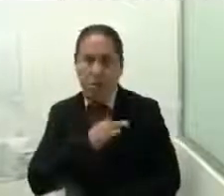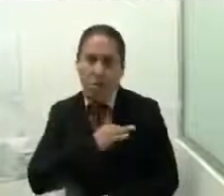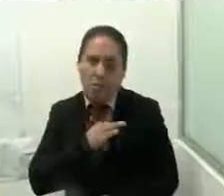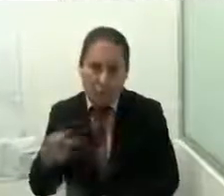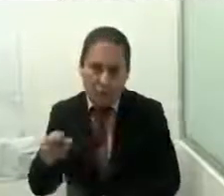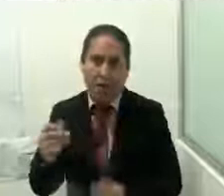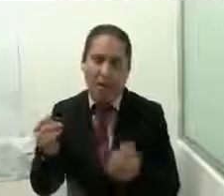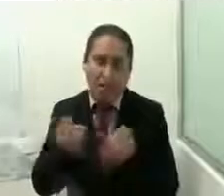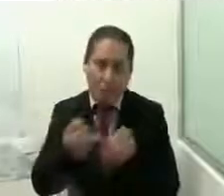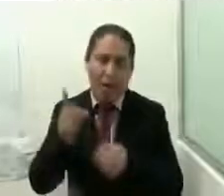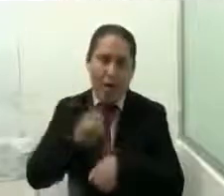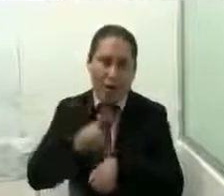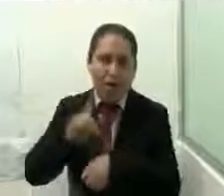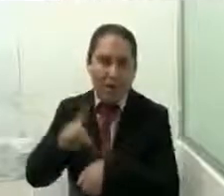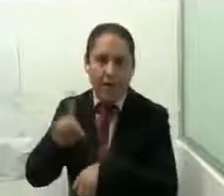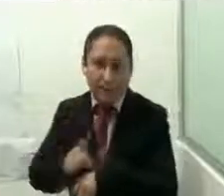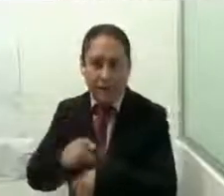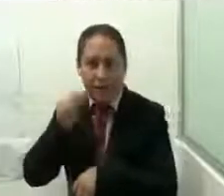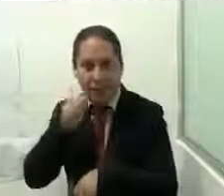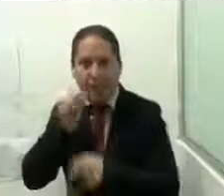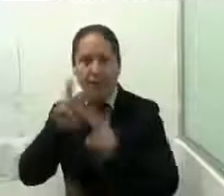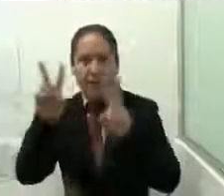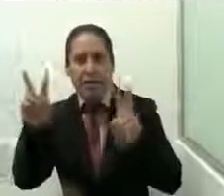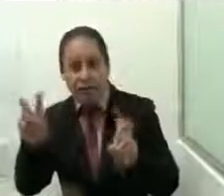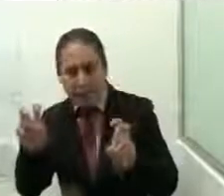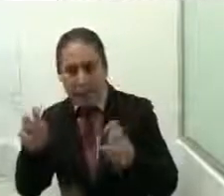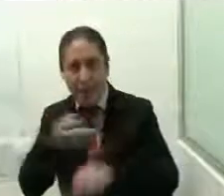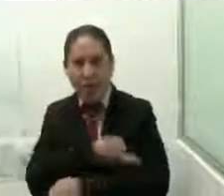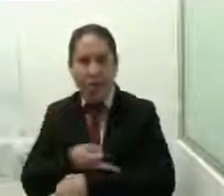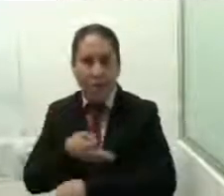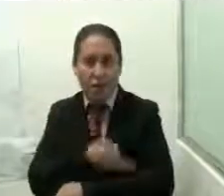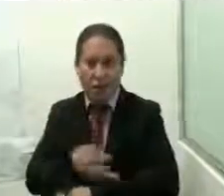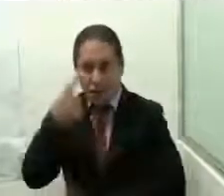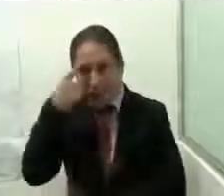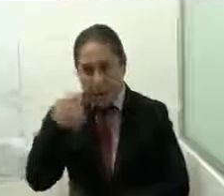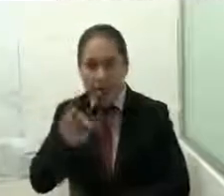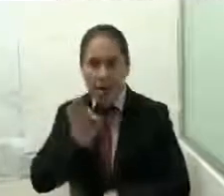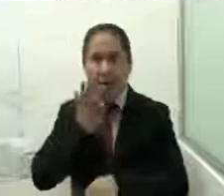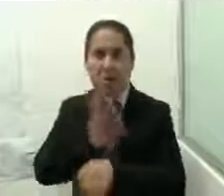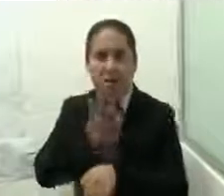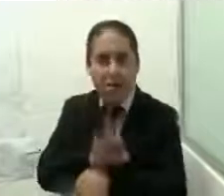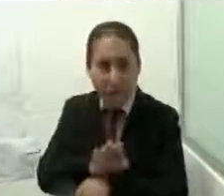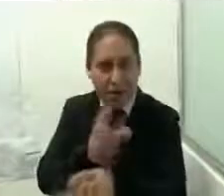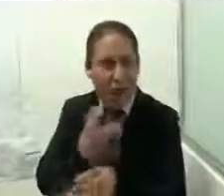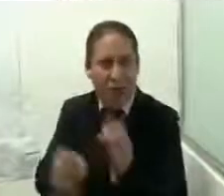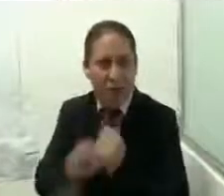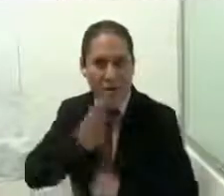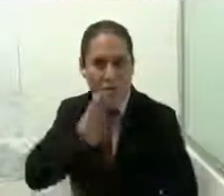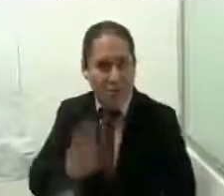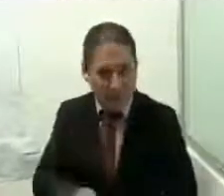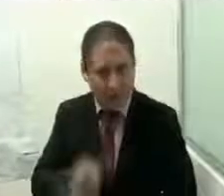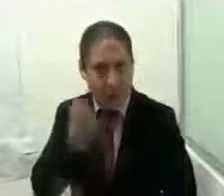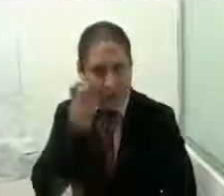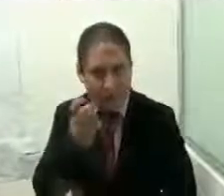día a día tratar ese tema sobre todo en familia para poder prevenir muchas situaciones también de igual manera